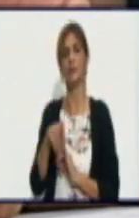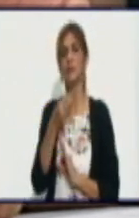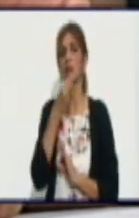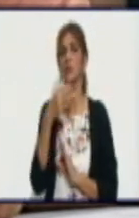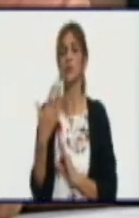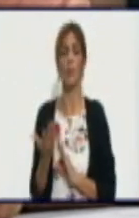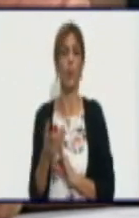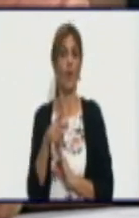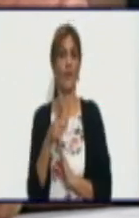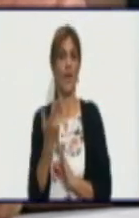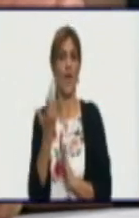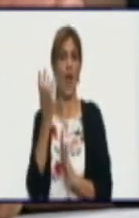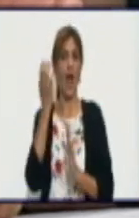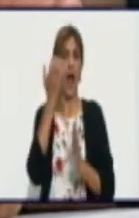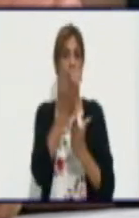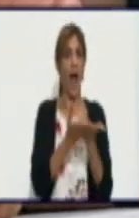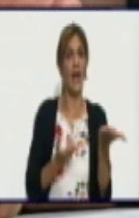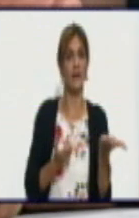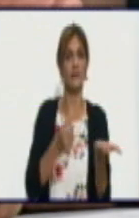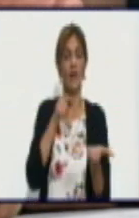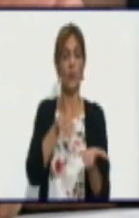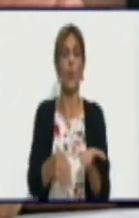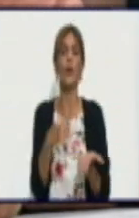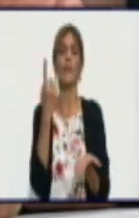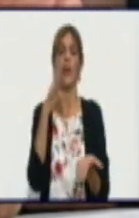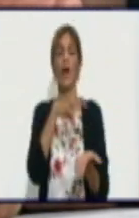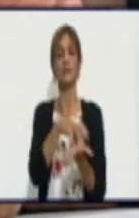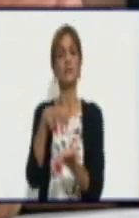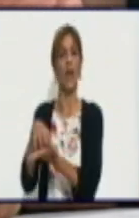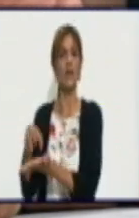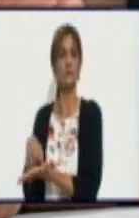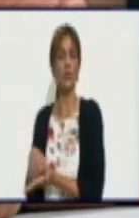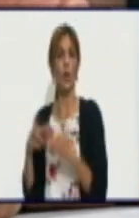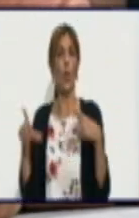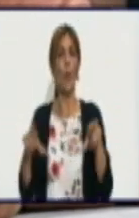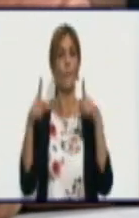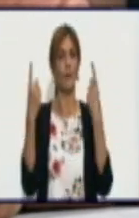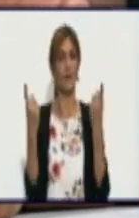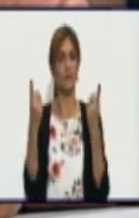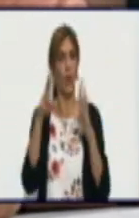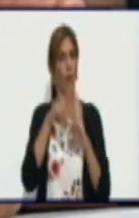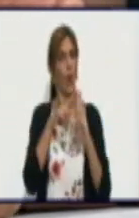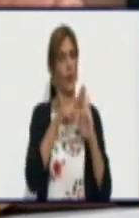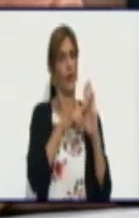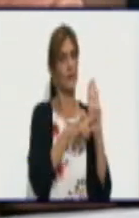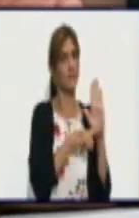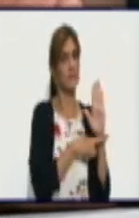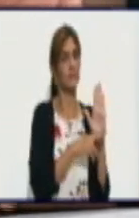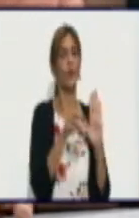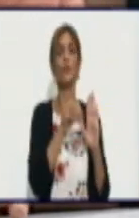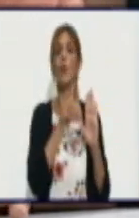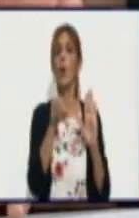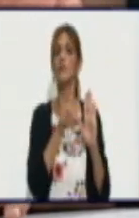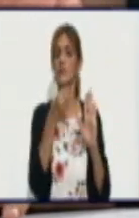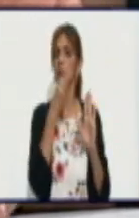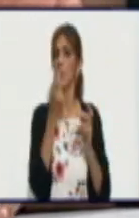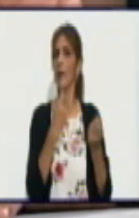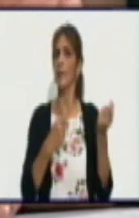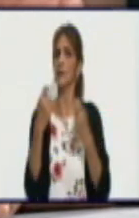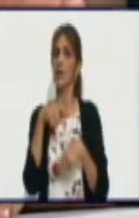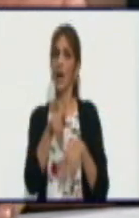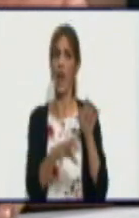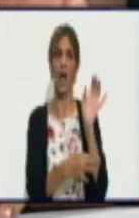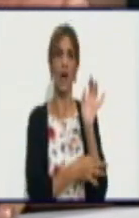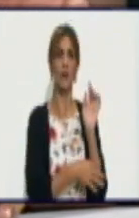instalaciones o de las instituciones donde se puede, según cumpliendo los requisitos, donde se puedan vender estas carnes y usted concurre y